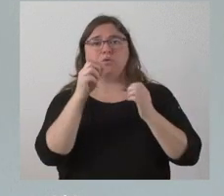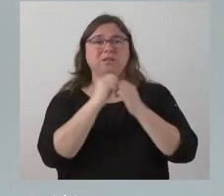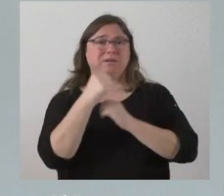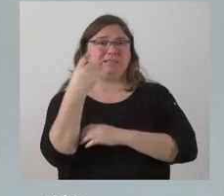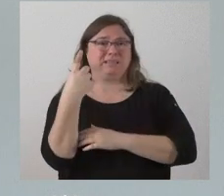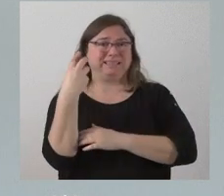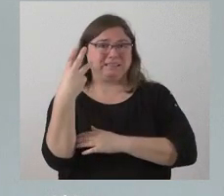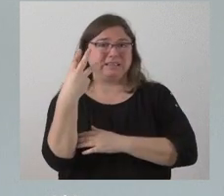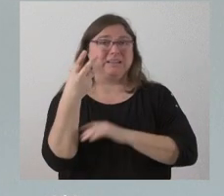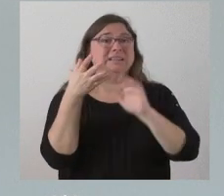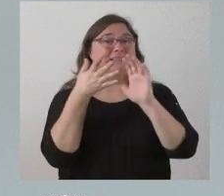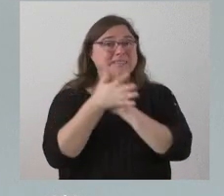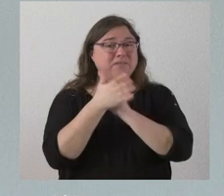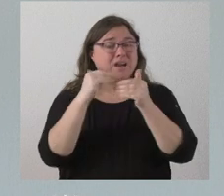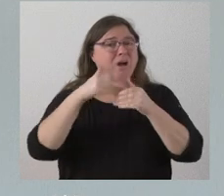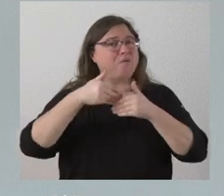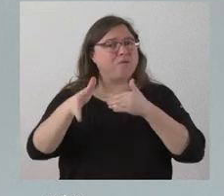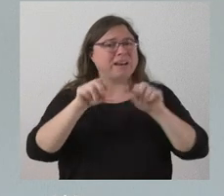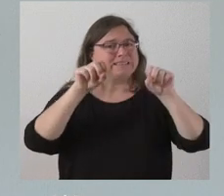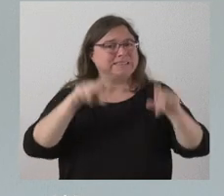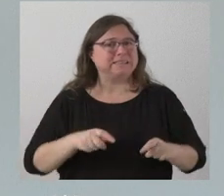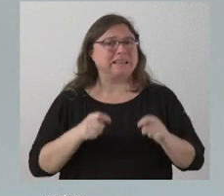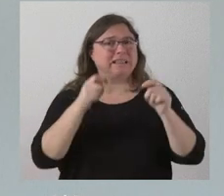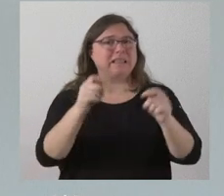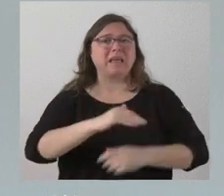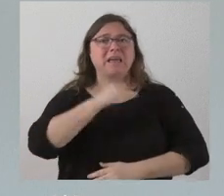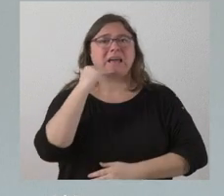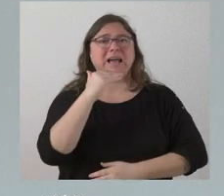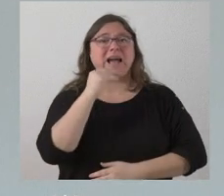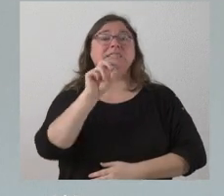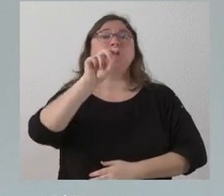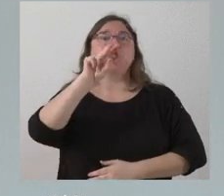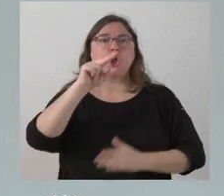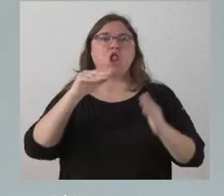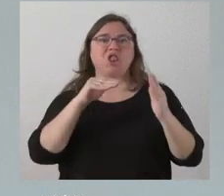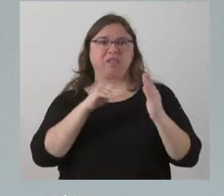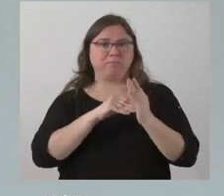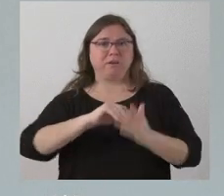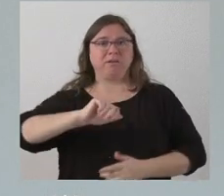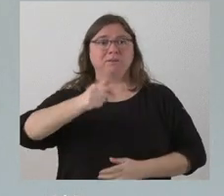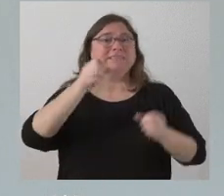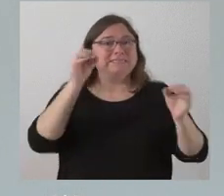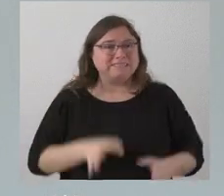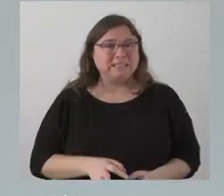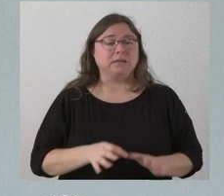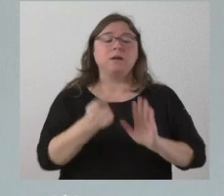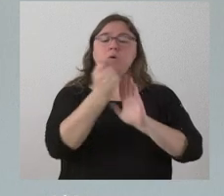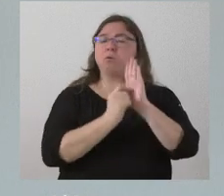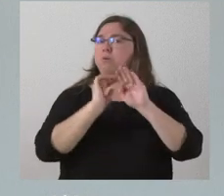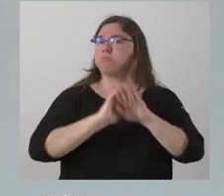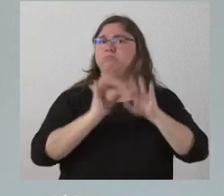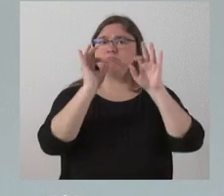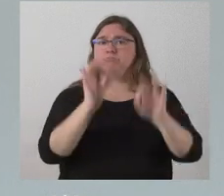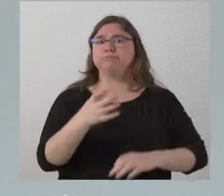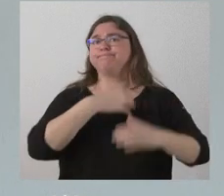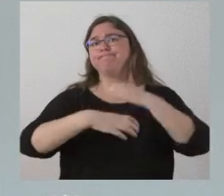que supone que dejamos sin conceder prácticamente 12.000 solicitudes que reunían seguramente los requisitos y que no